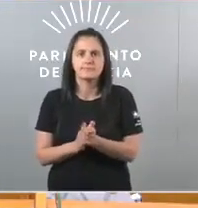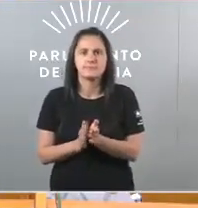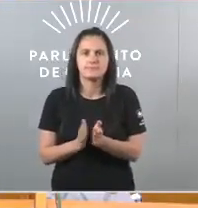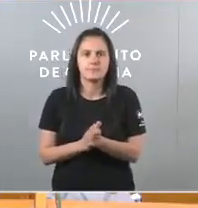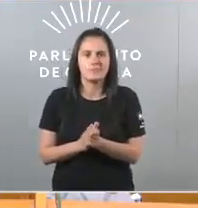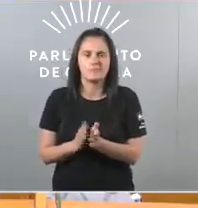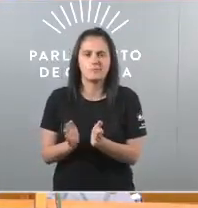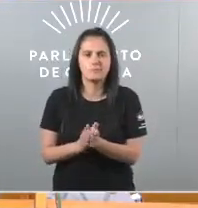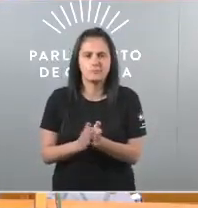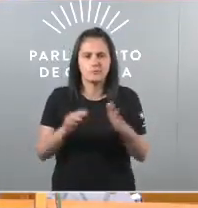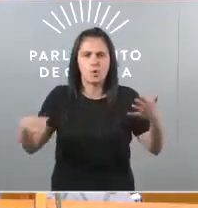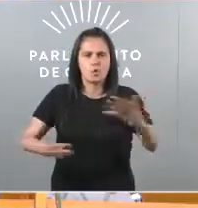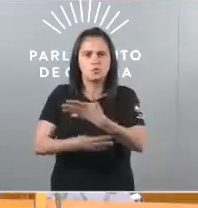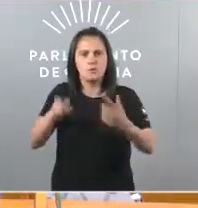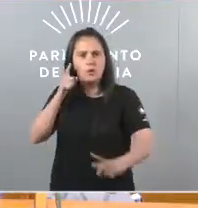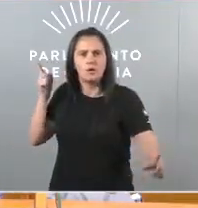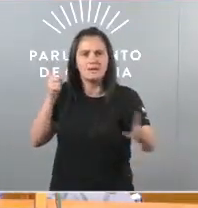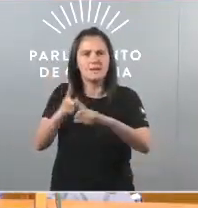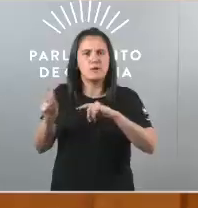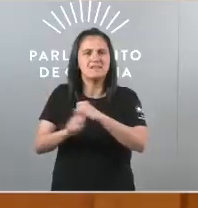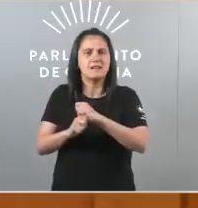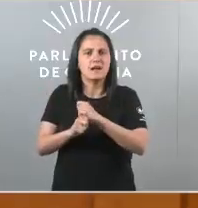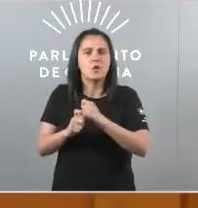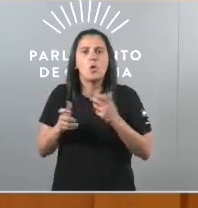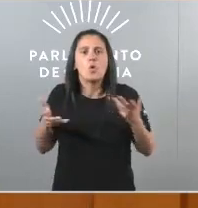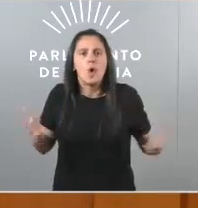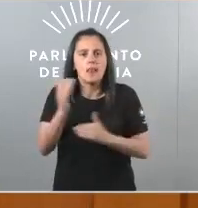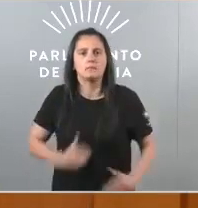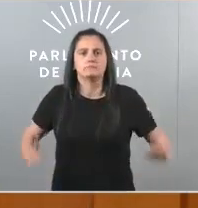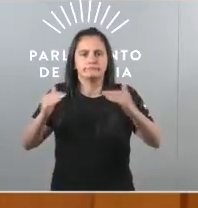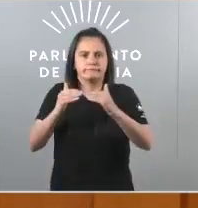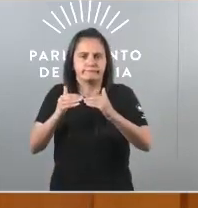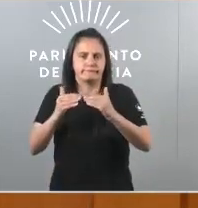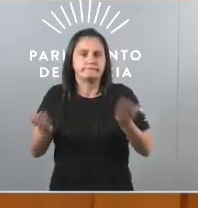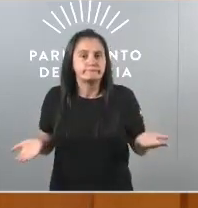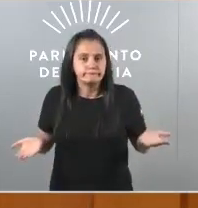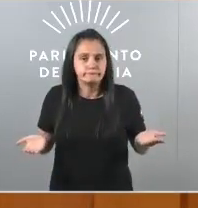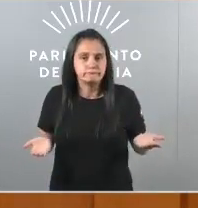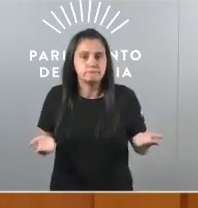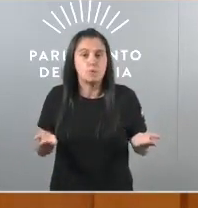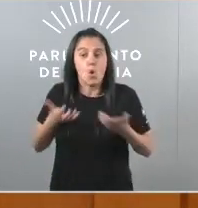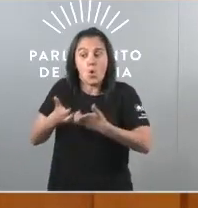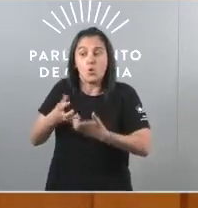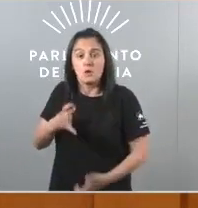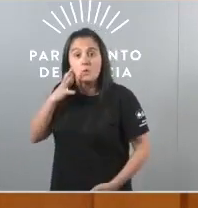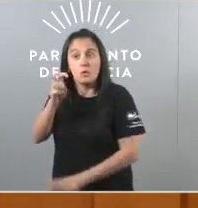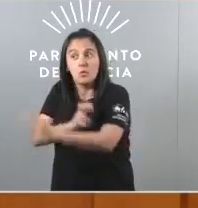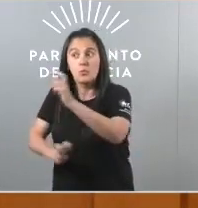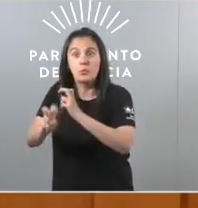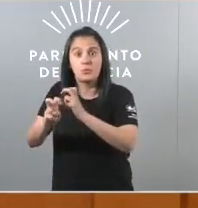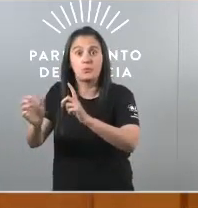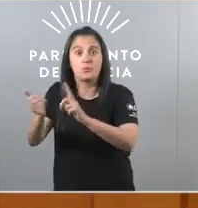O oitavo objetivo estratégico é a igualdade e na loita das mulleres por a igualdade